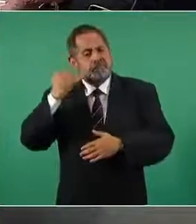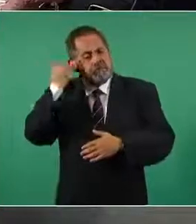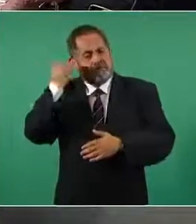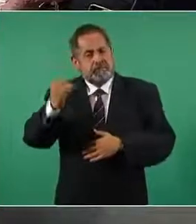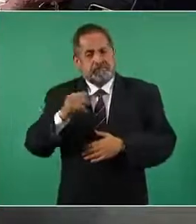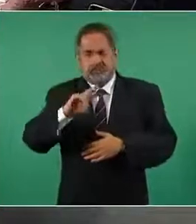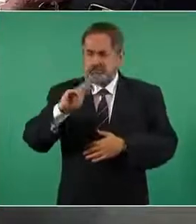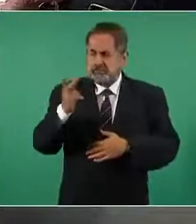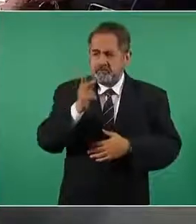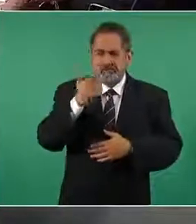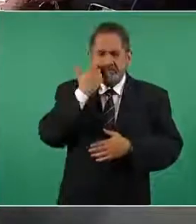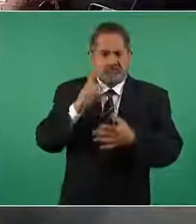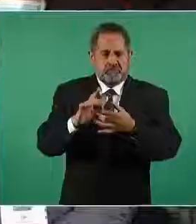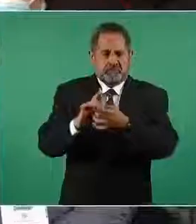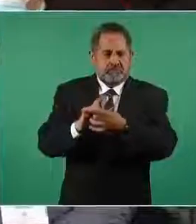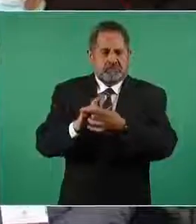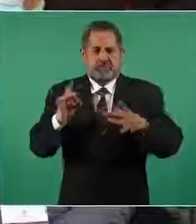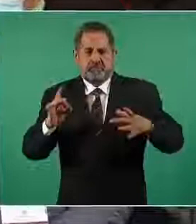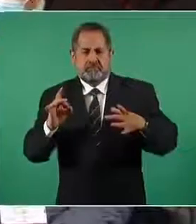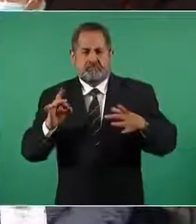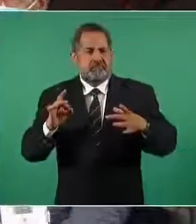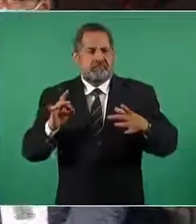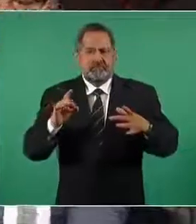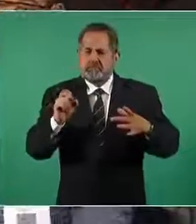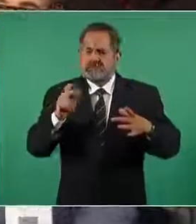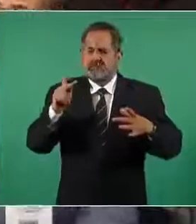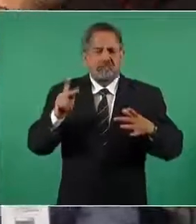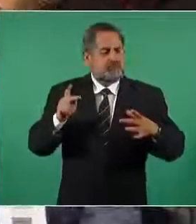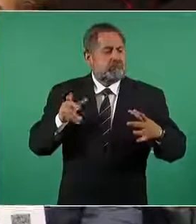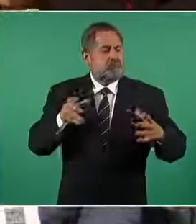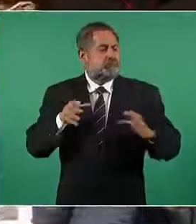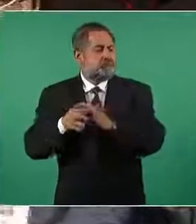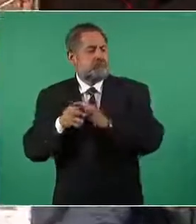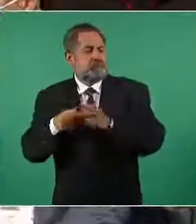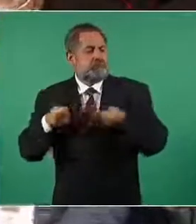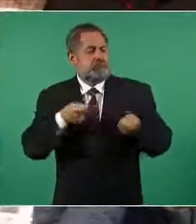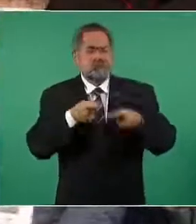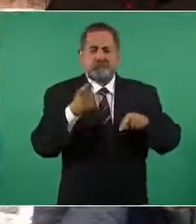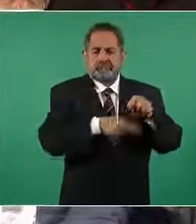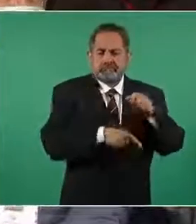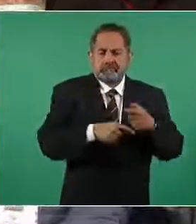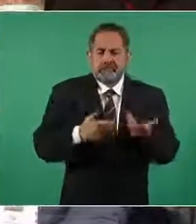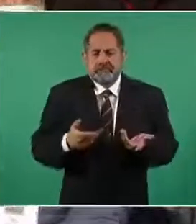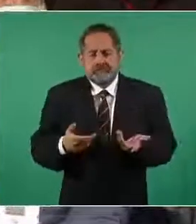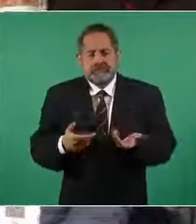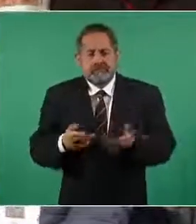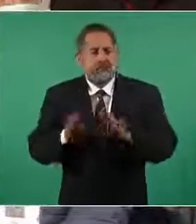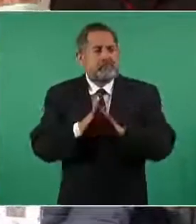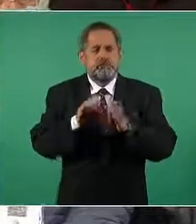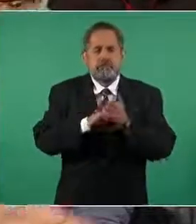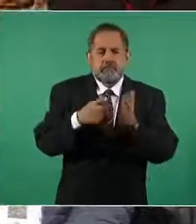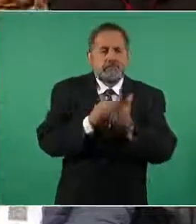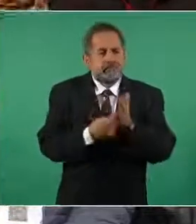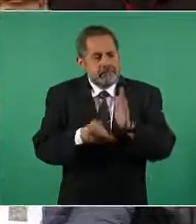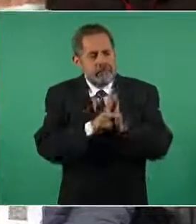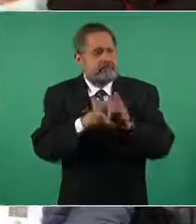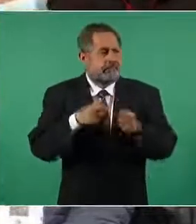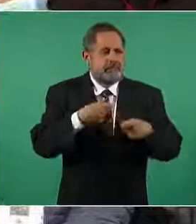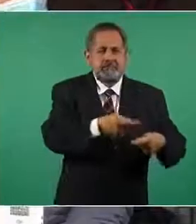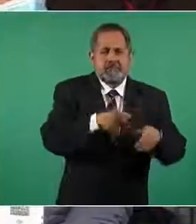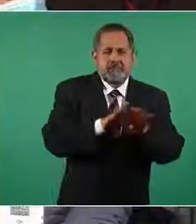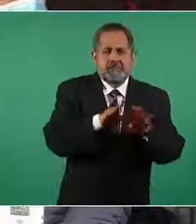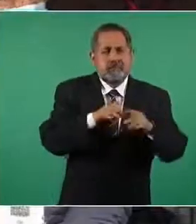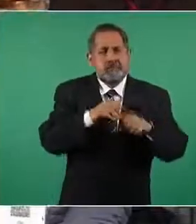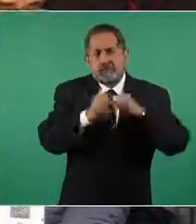deje de ser un organismo desconcentrado de la SEP lo que implicaría que pues se quiten las basificaciones y otros beneficios que se han